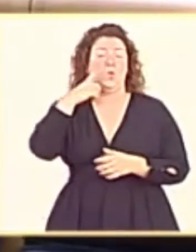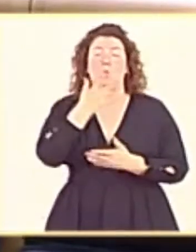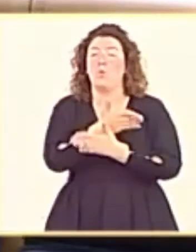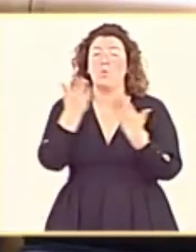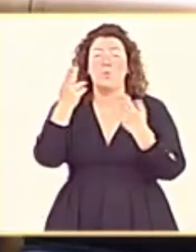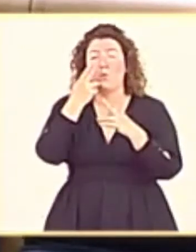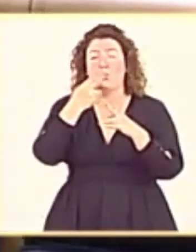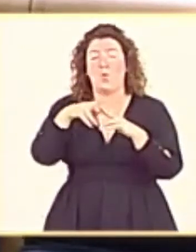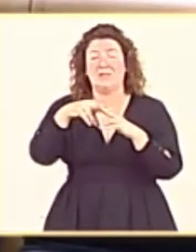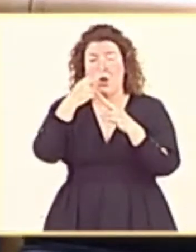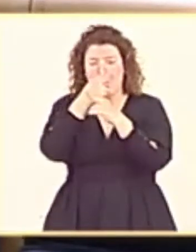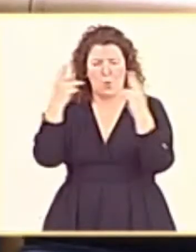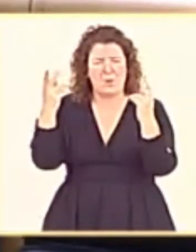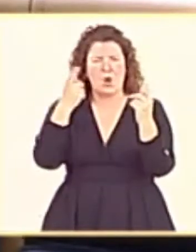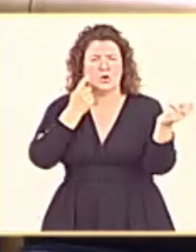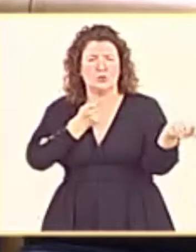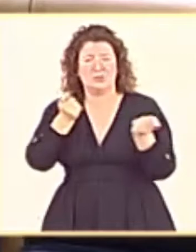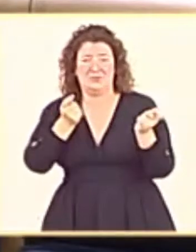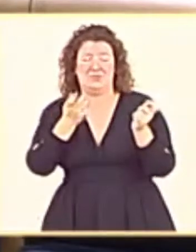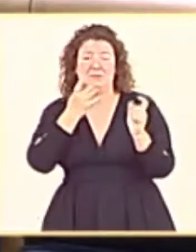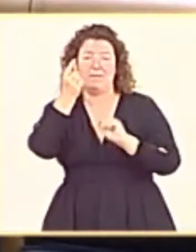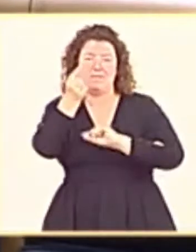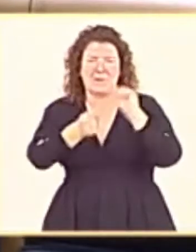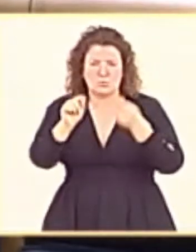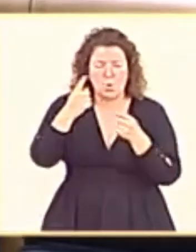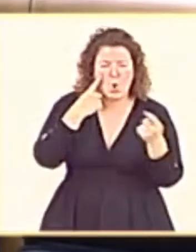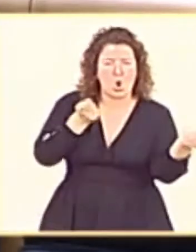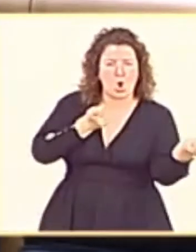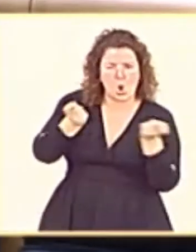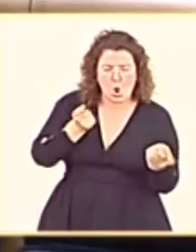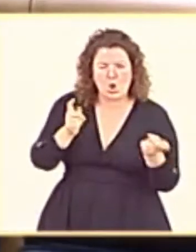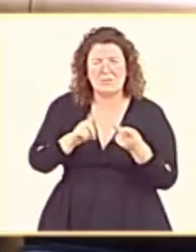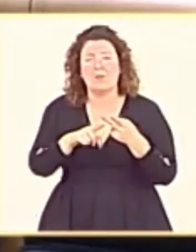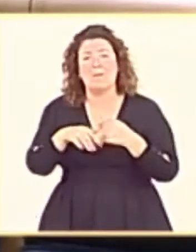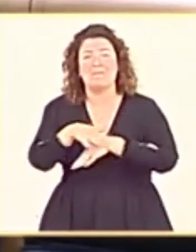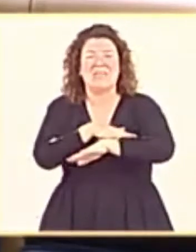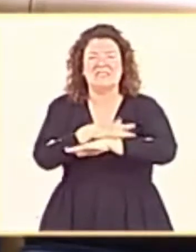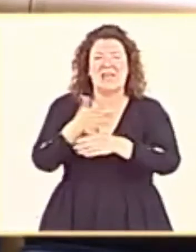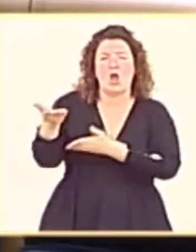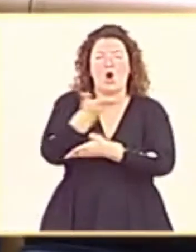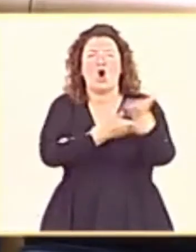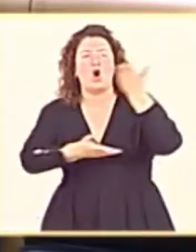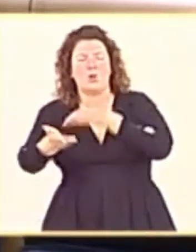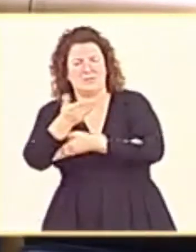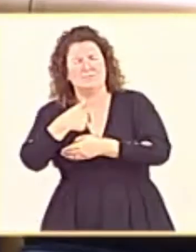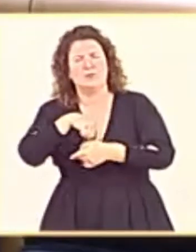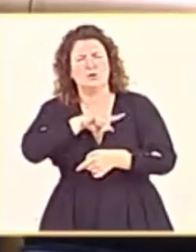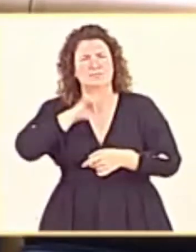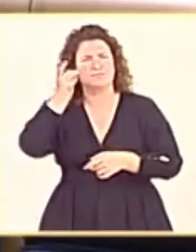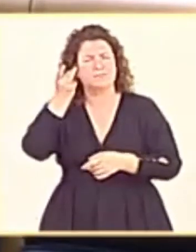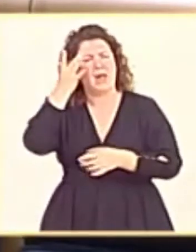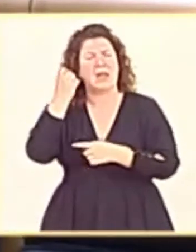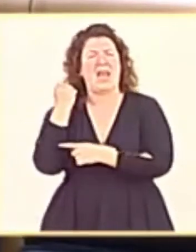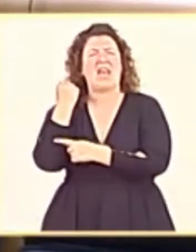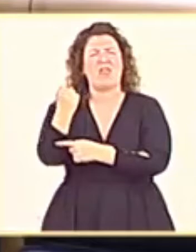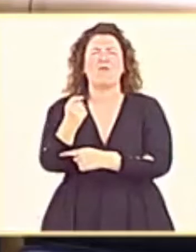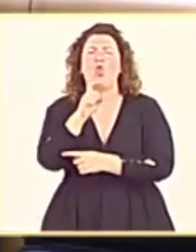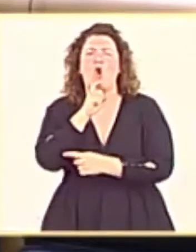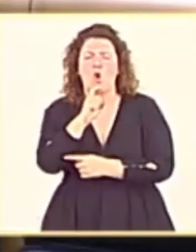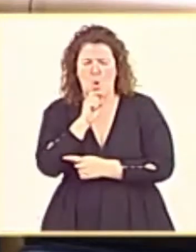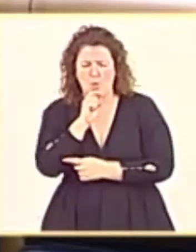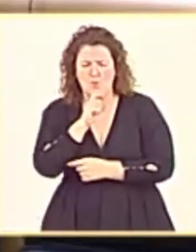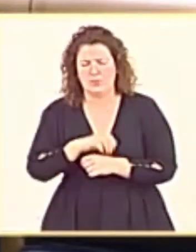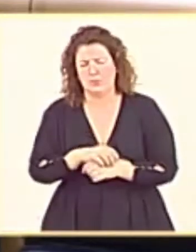de cualquier política pública de tipo presupuestario o de coordinación entre ministerios, hemos querido reforzar un aspecto